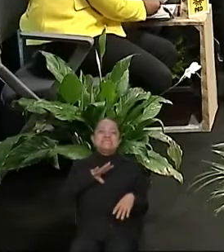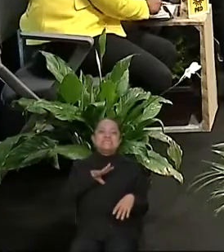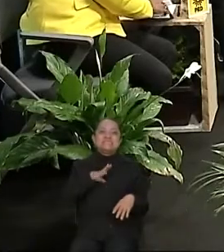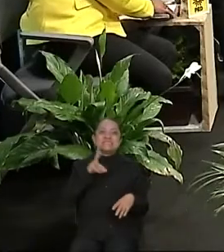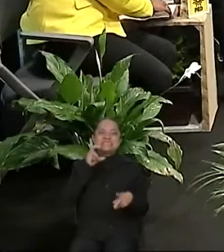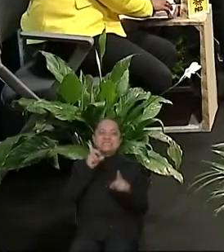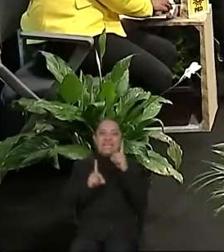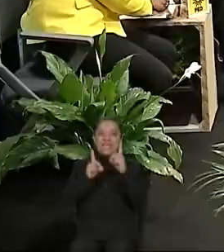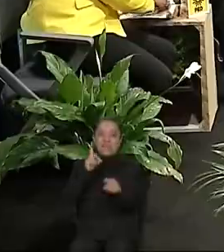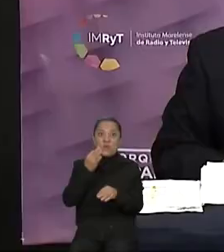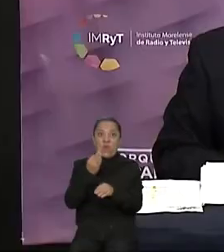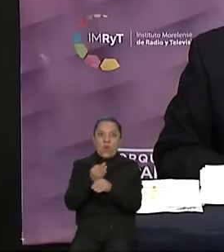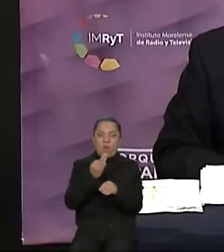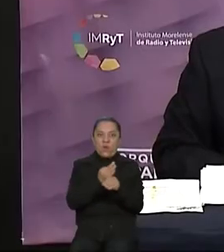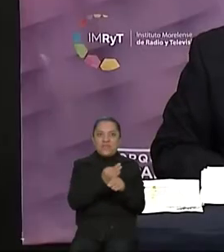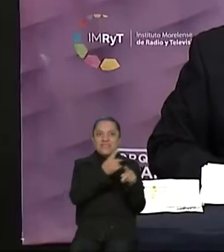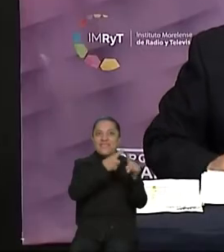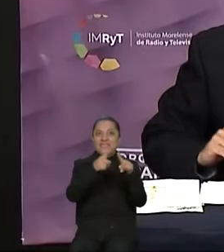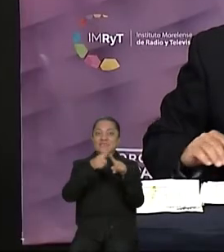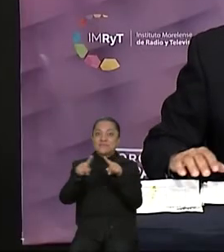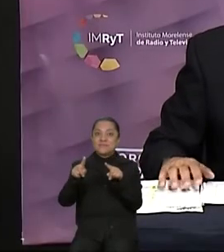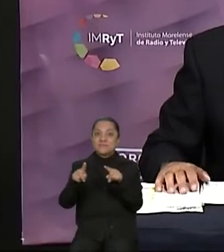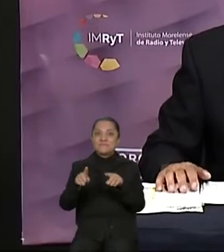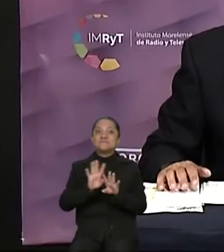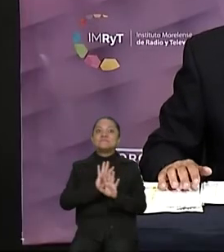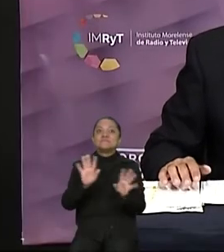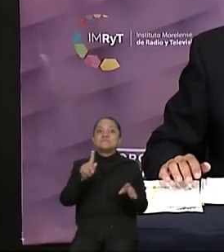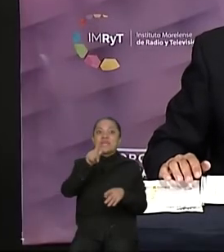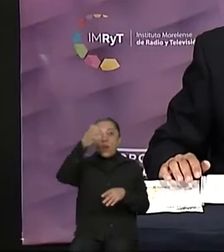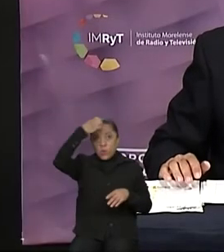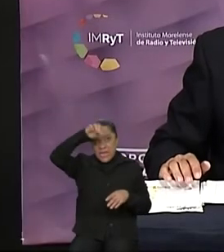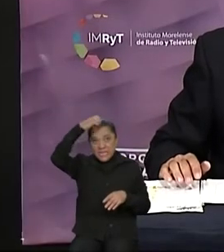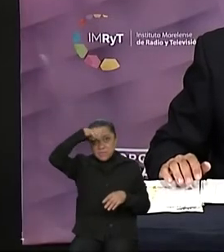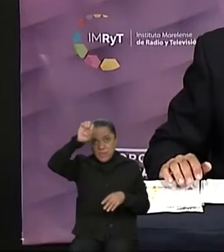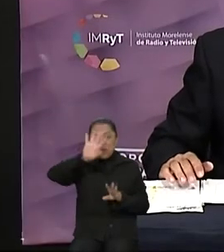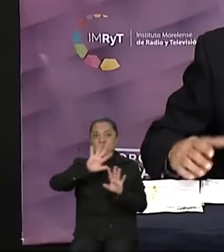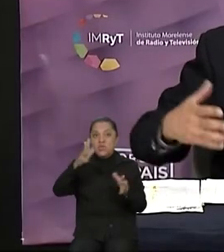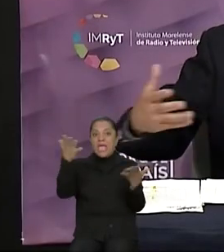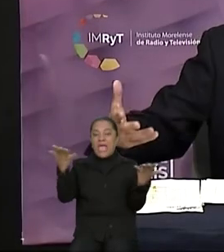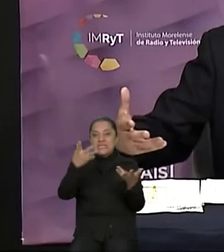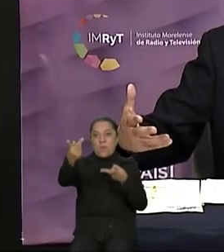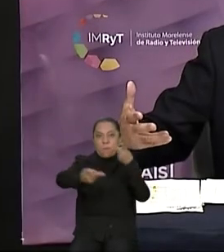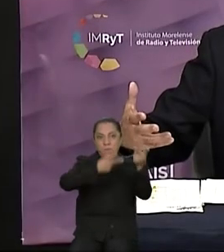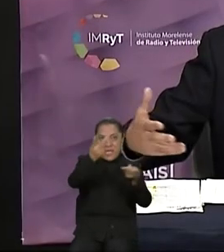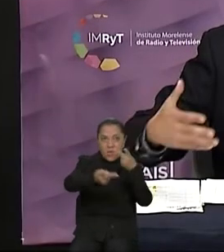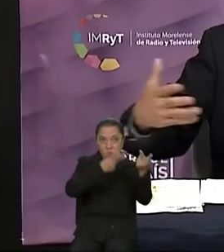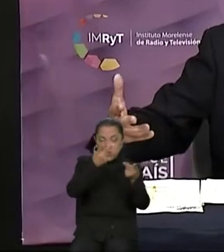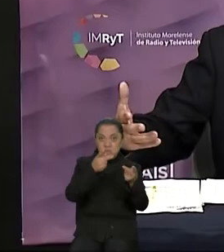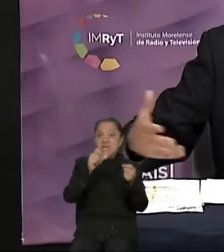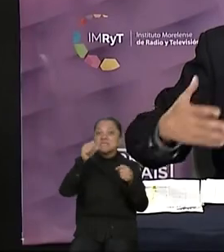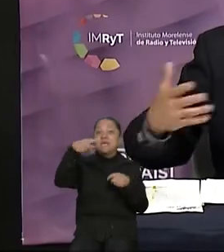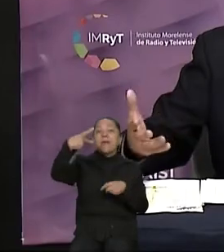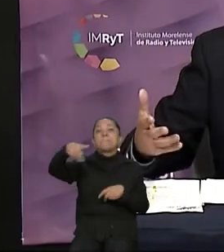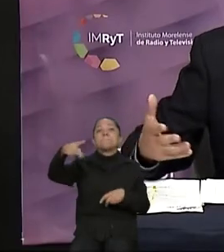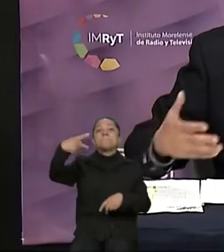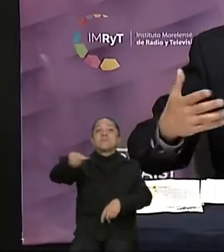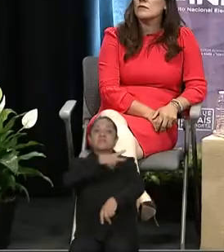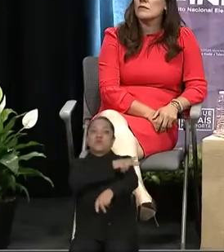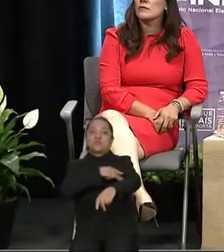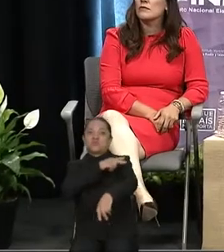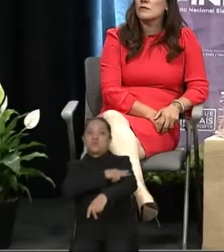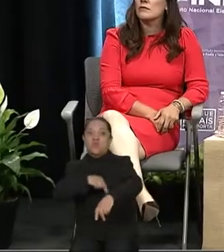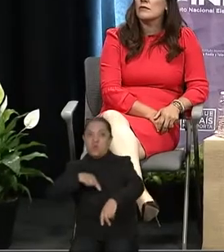para que además del experto que ya planteó sus preguntas, fueran los propios consejeros quienes en la inquietud de enriquecer